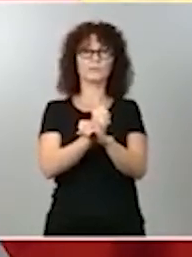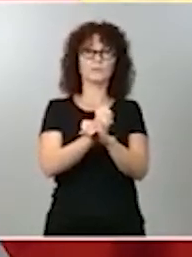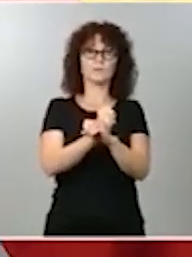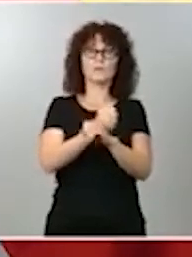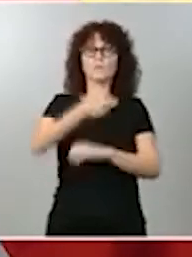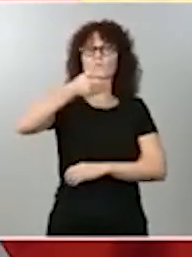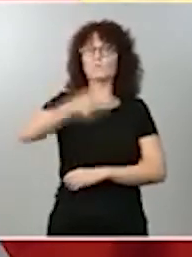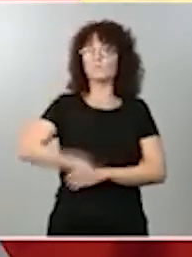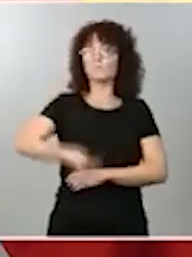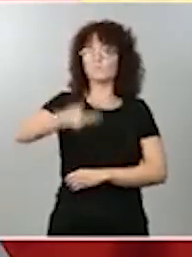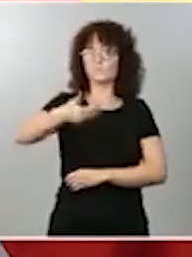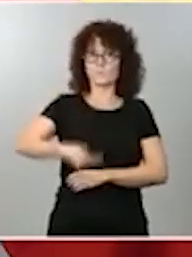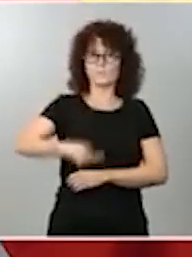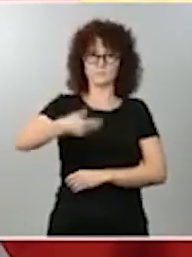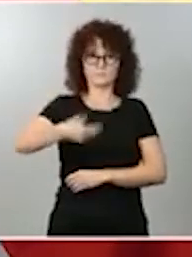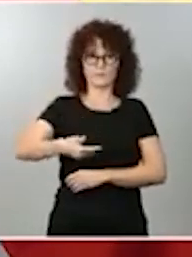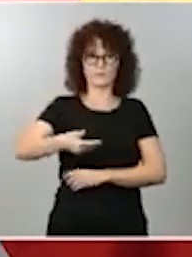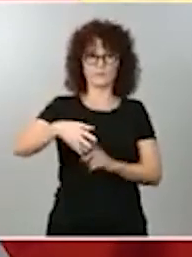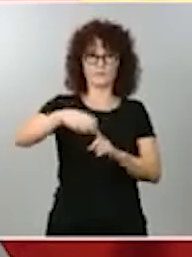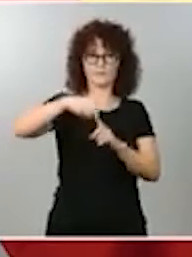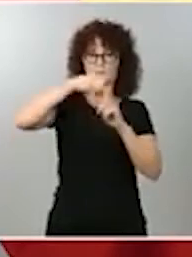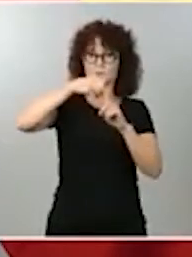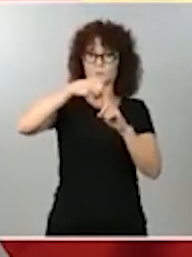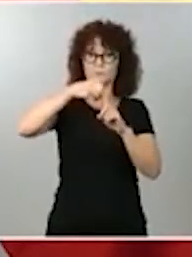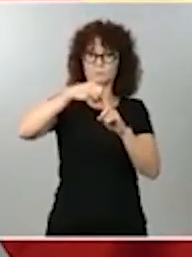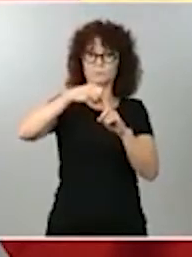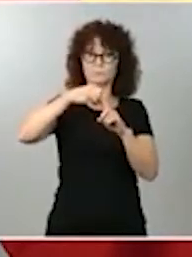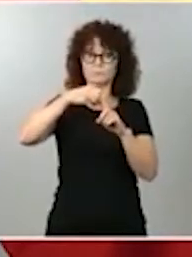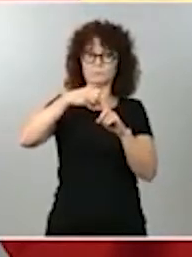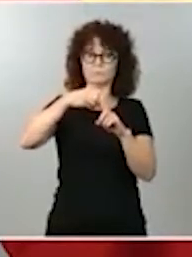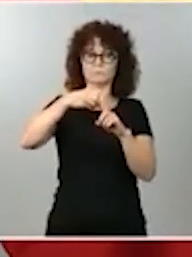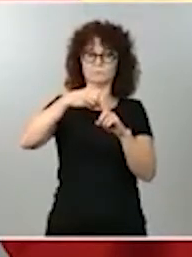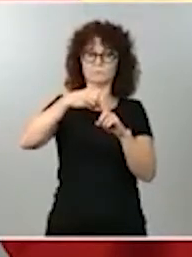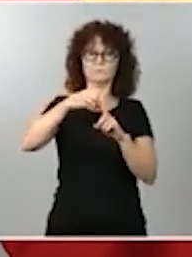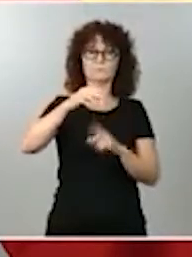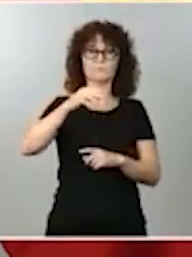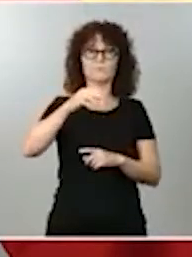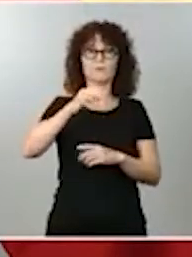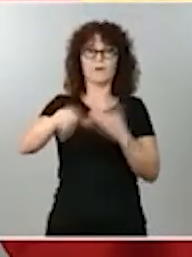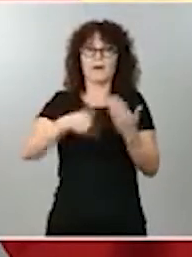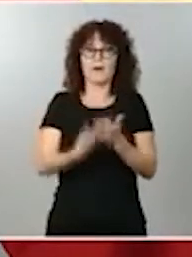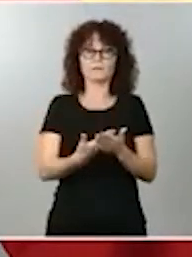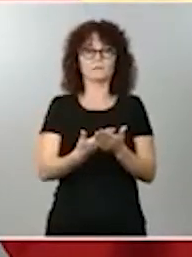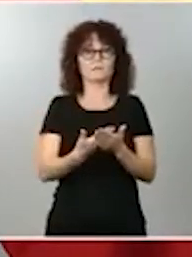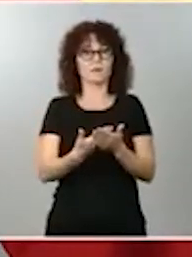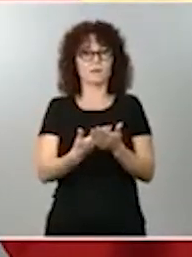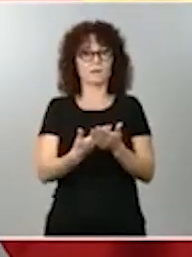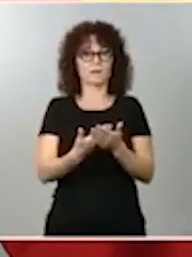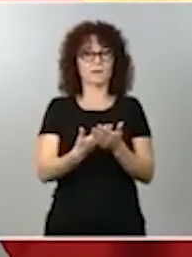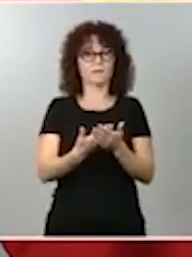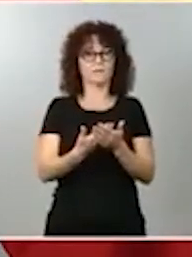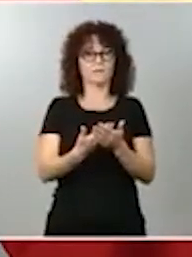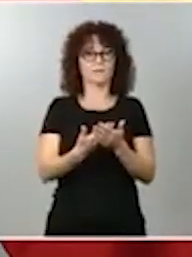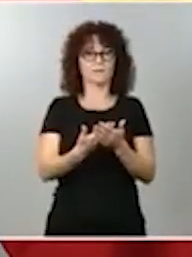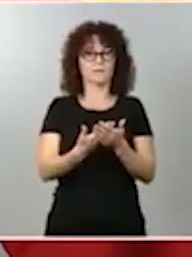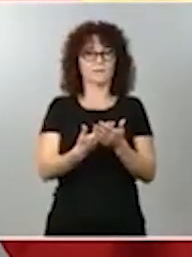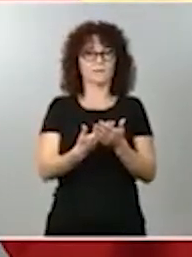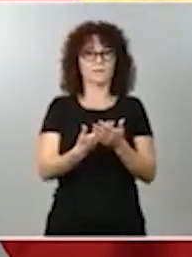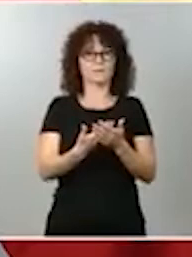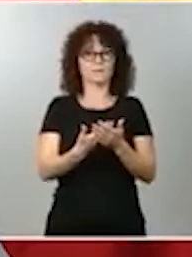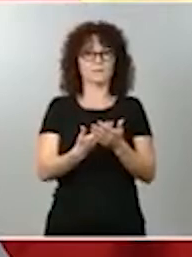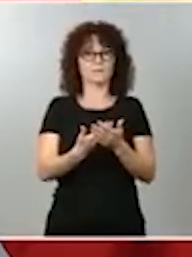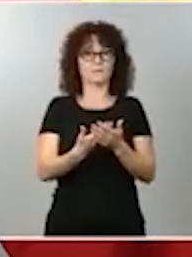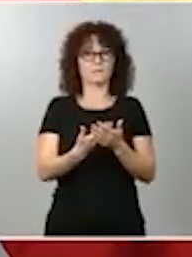claves y, como señalaban, bueno, desde incluso la ortodoxia económica, eran los puestos peor